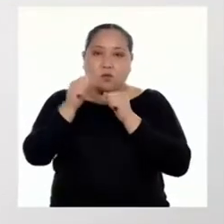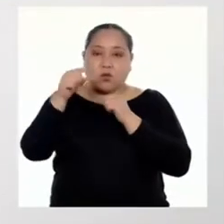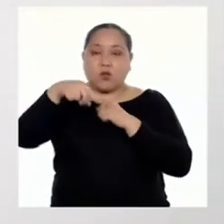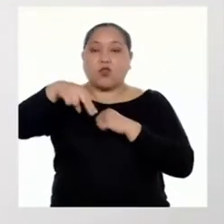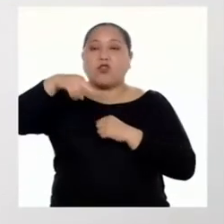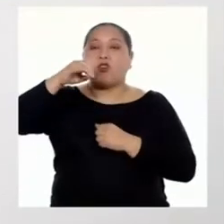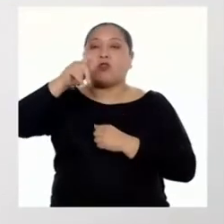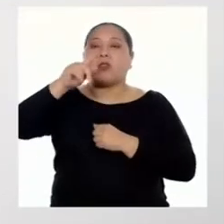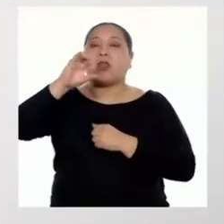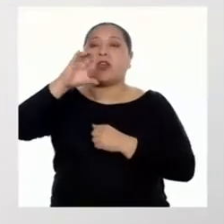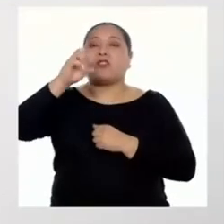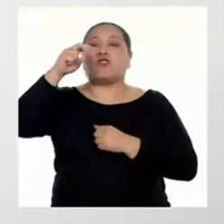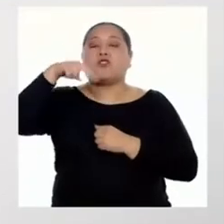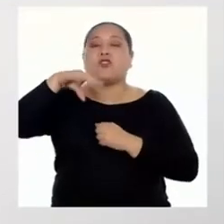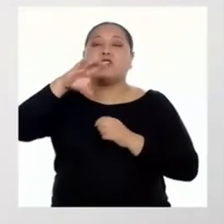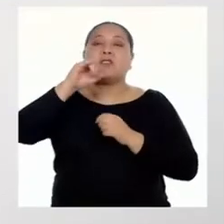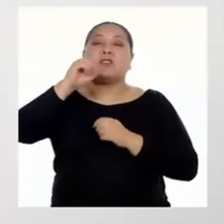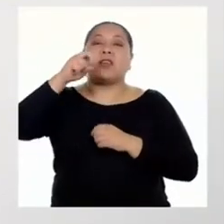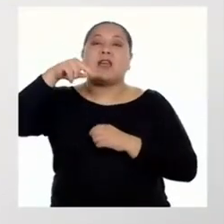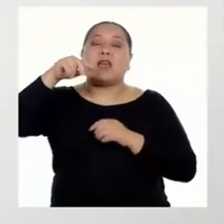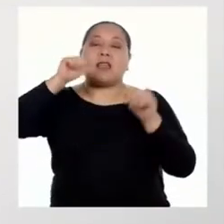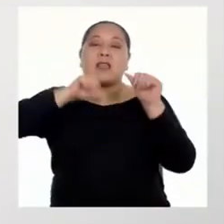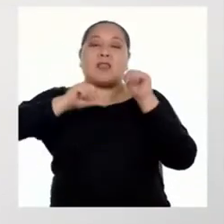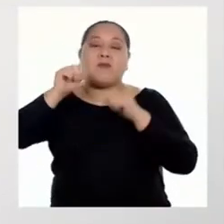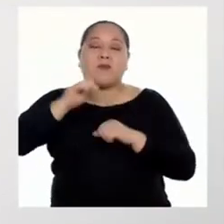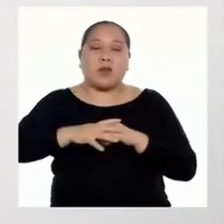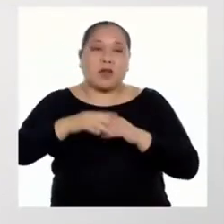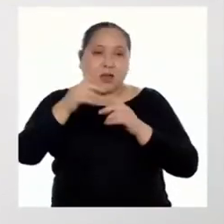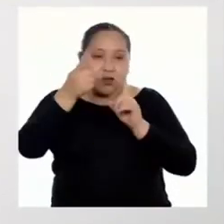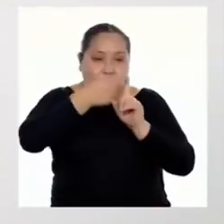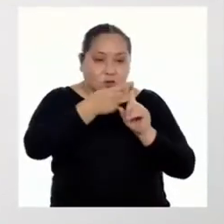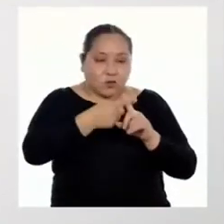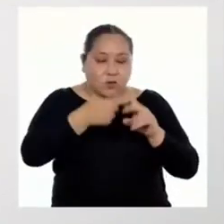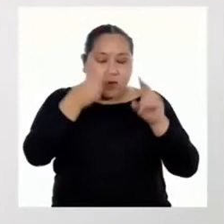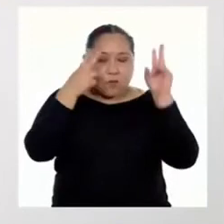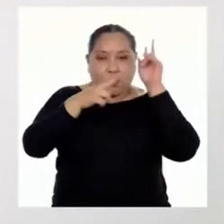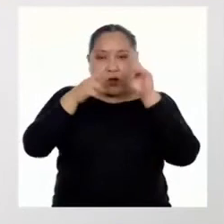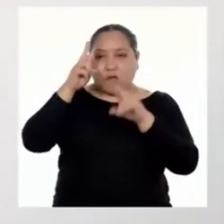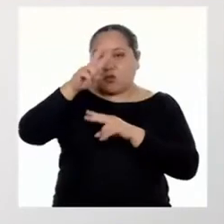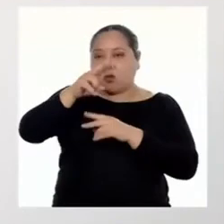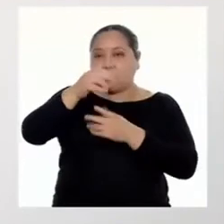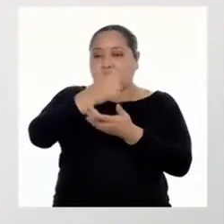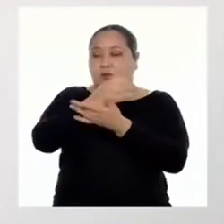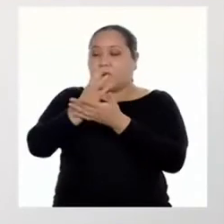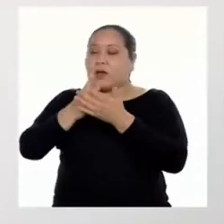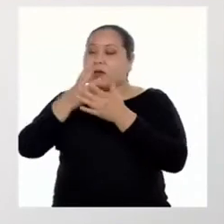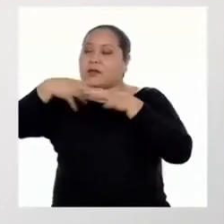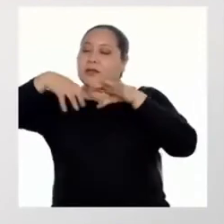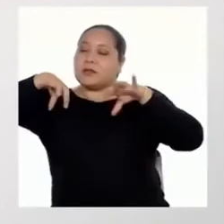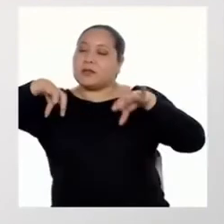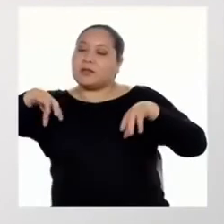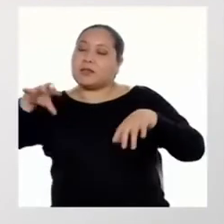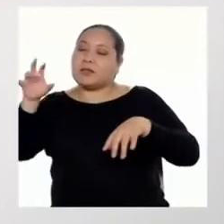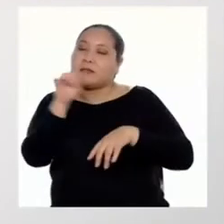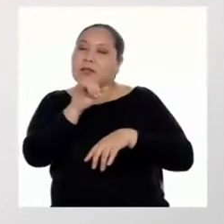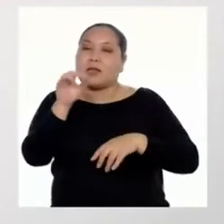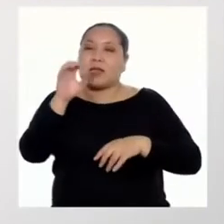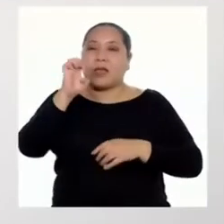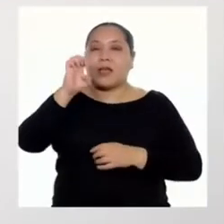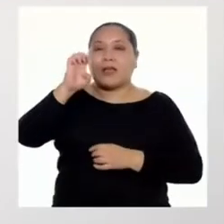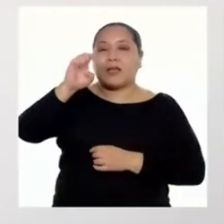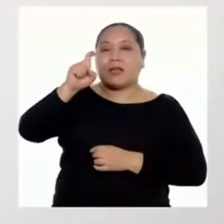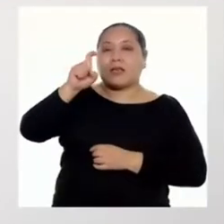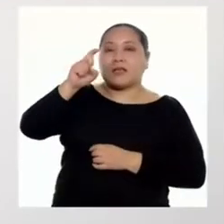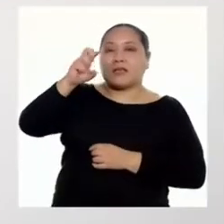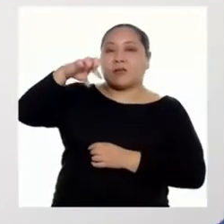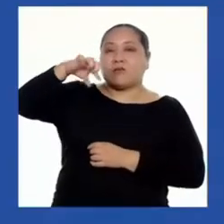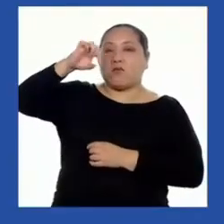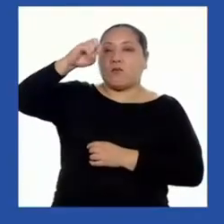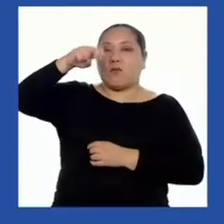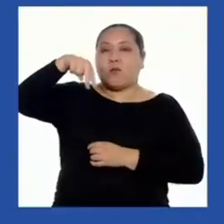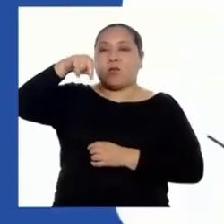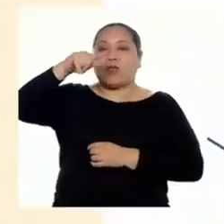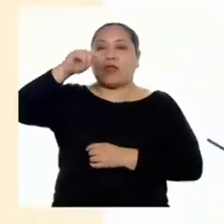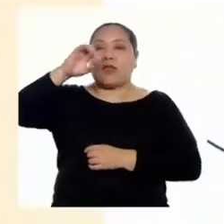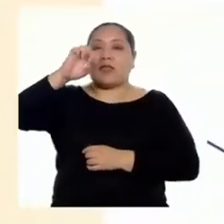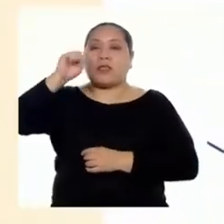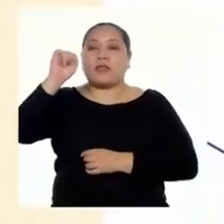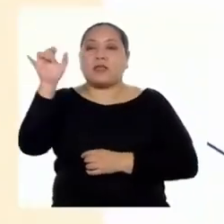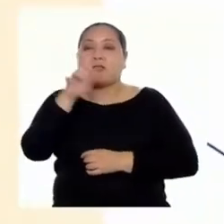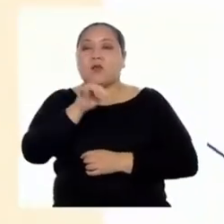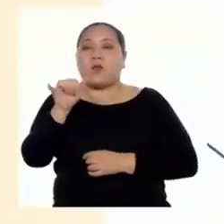científica. Para la suma podemos verlo bajo dos casos, con exponentes iguales y con exponentes diferentes.